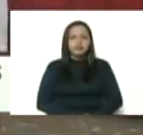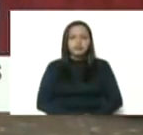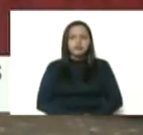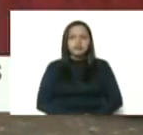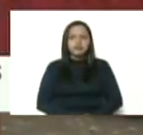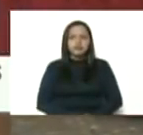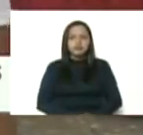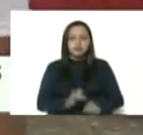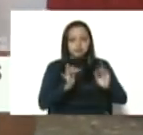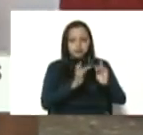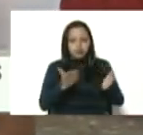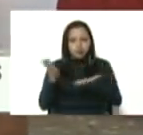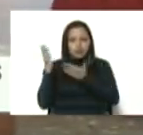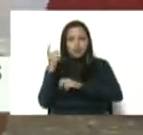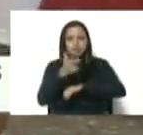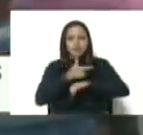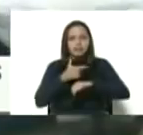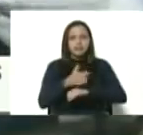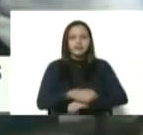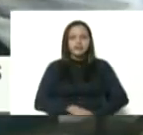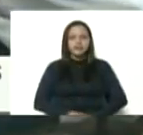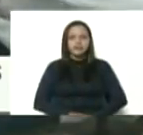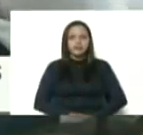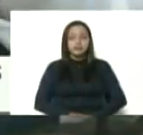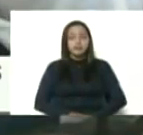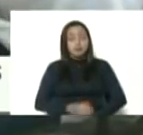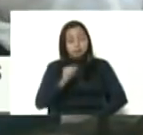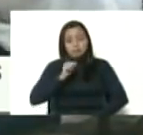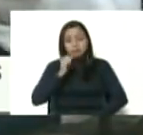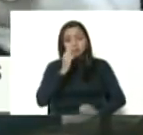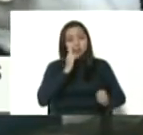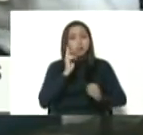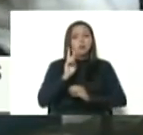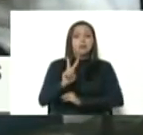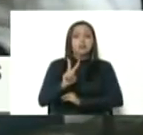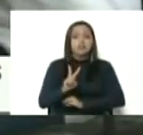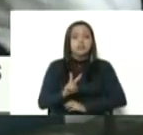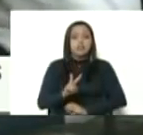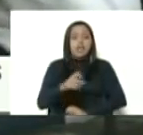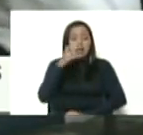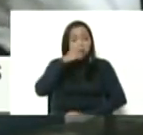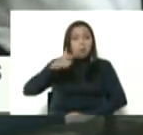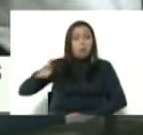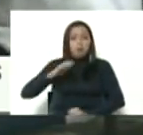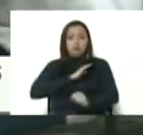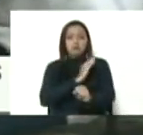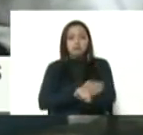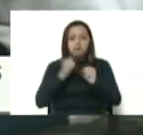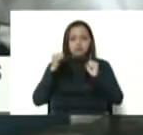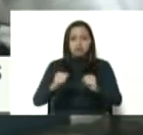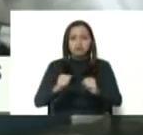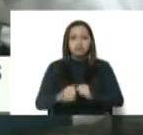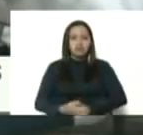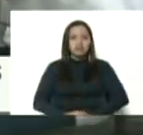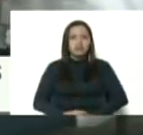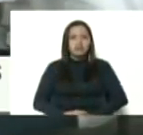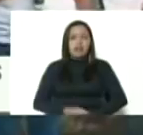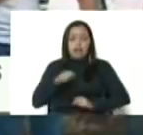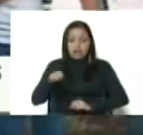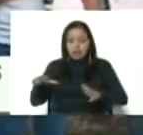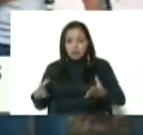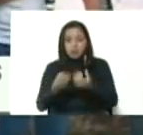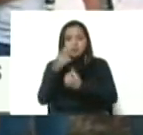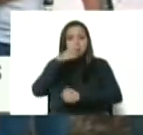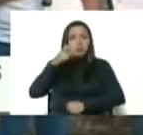Adelante, gobernador. Bueno, mi comandante, como usted ve, es el poder popular, el poder popular ahí con el